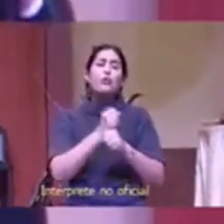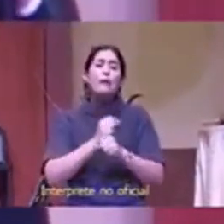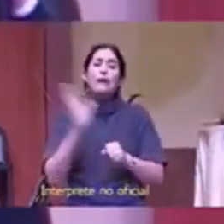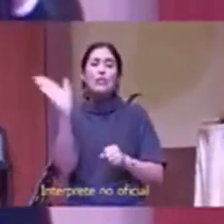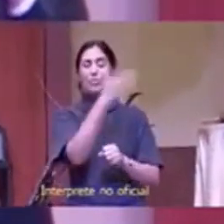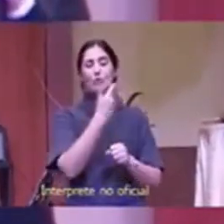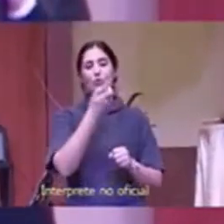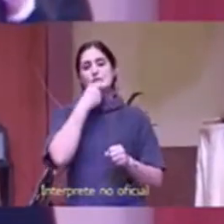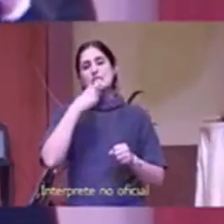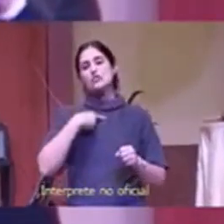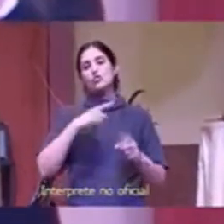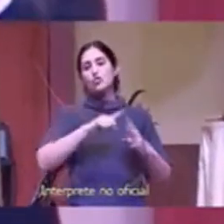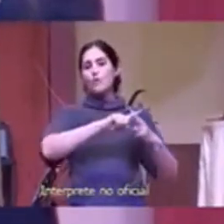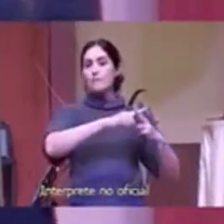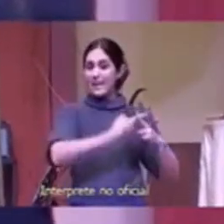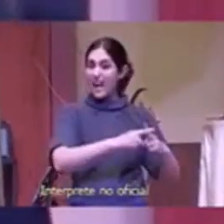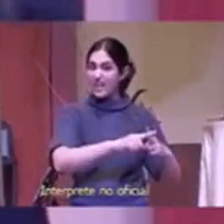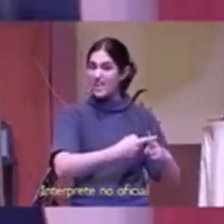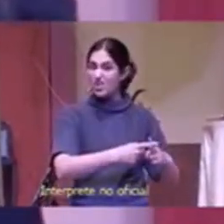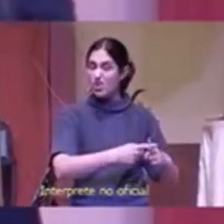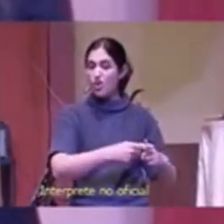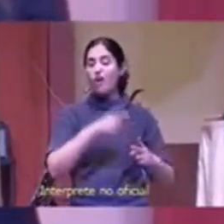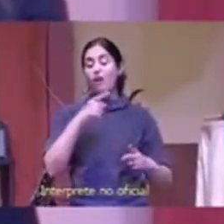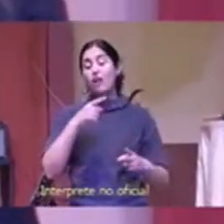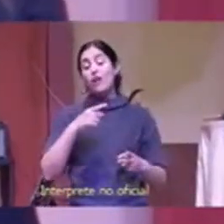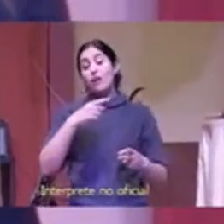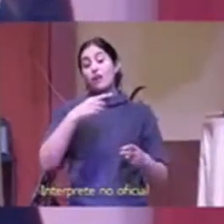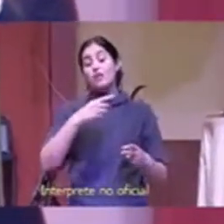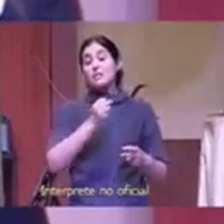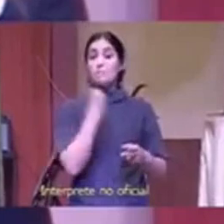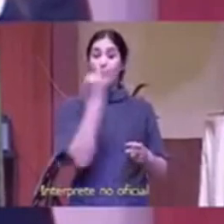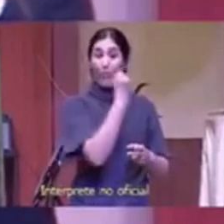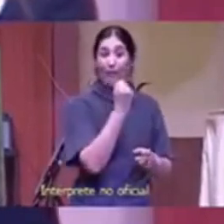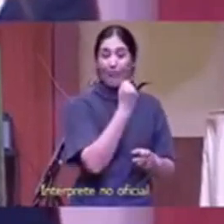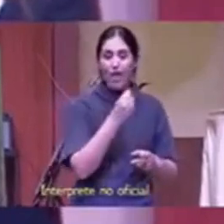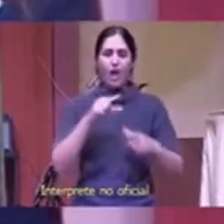quiere decir que tengas un llamado menos importante que el mío como pastor